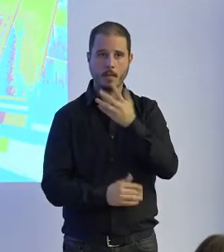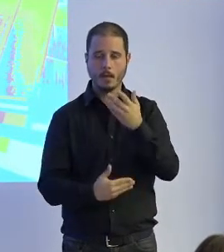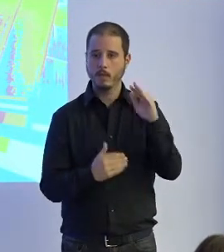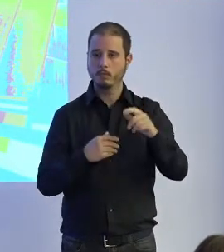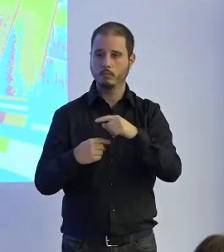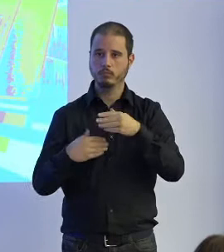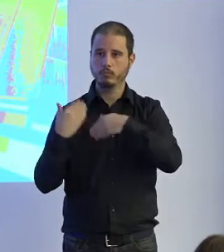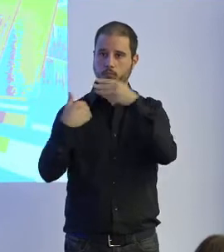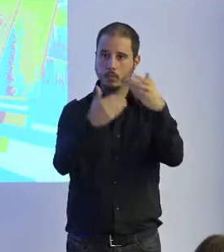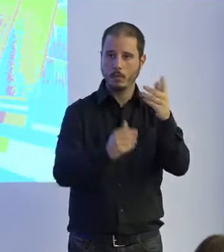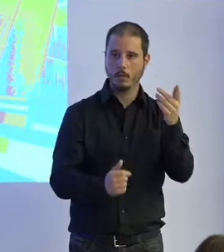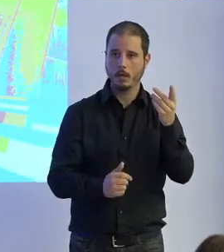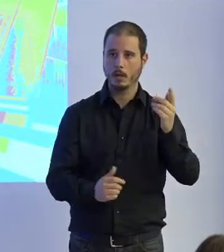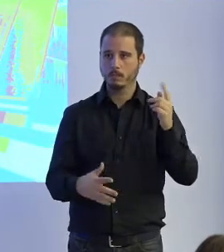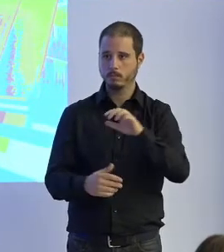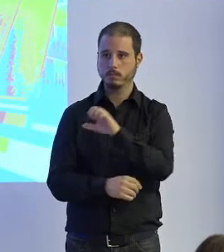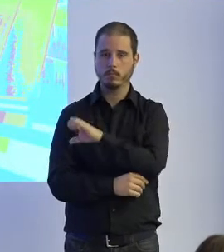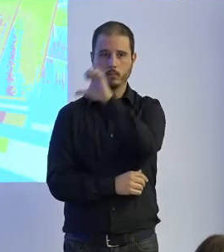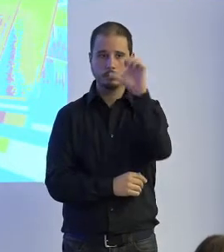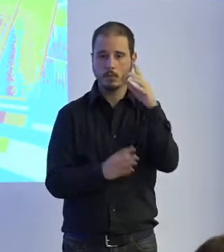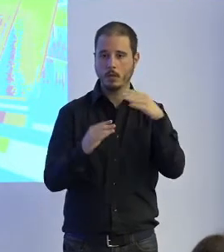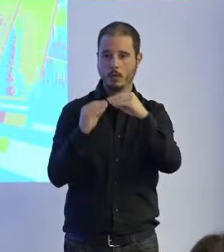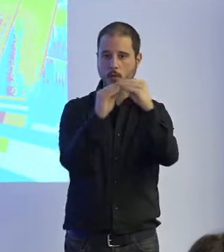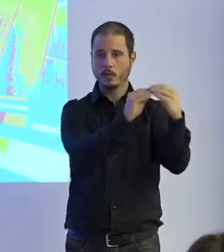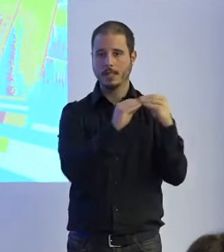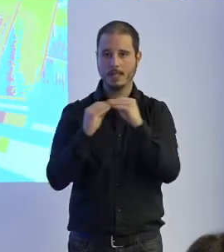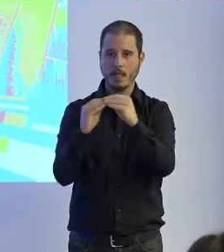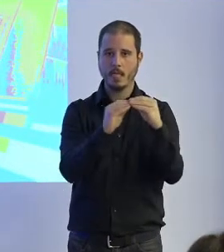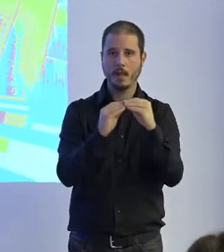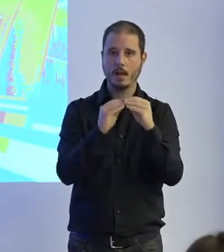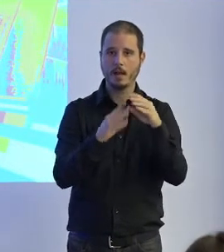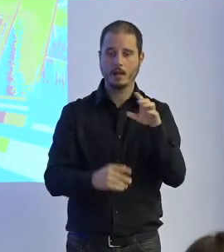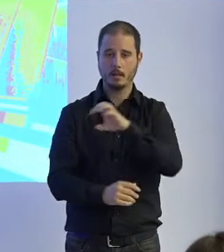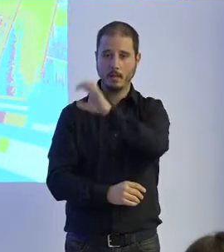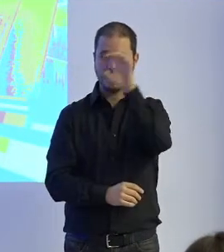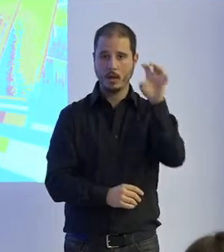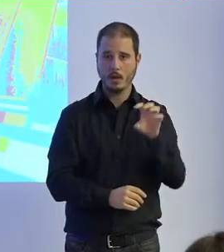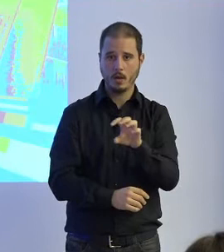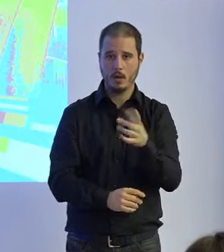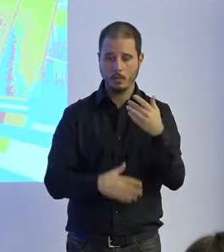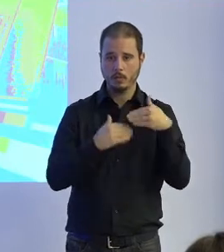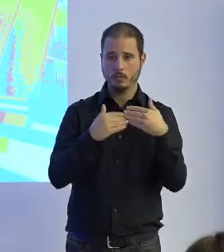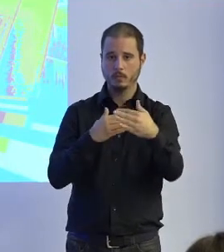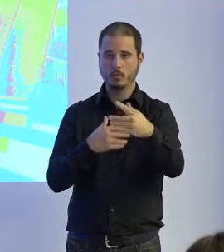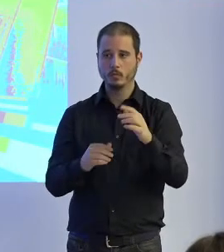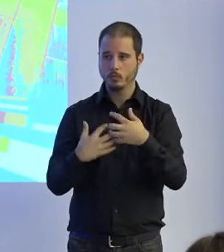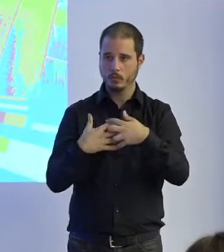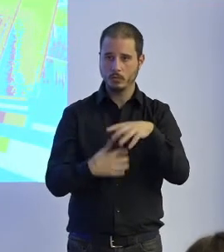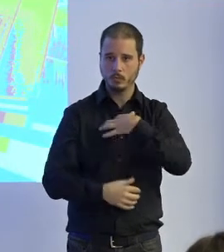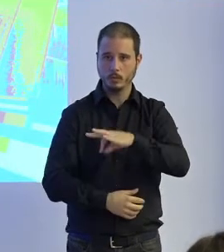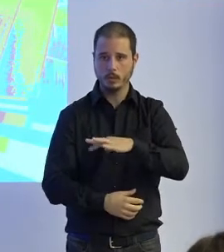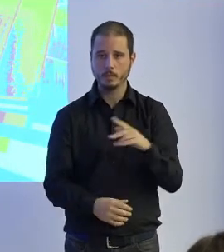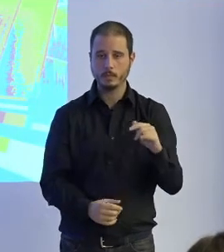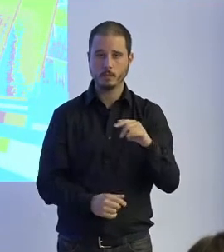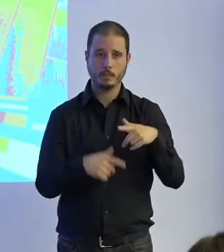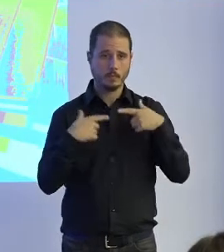internacionales para que luego puedan ser sostenibles en el tiempo y en el sector social el sistema en el sector salud venimos trabajando mucho como decía en